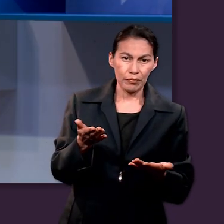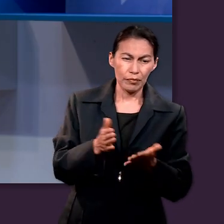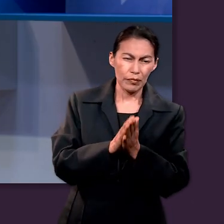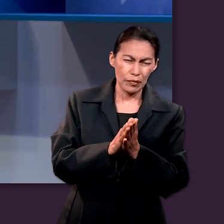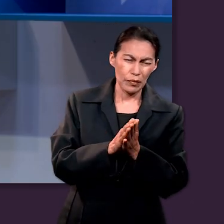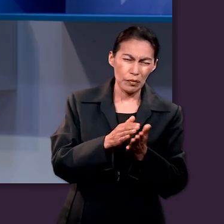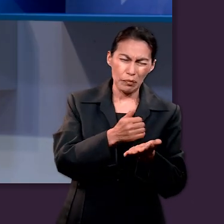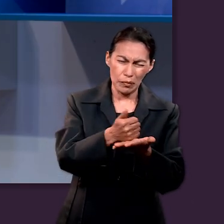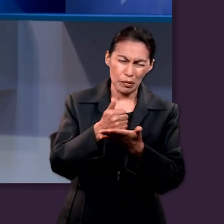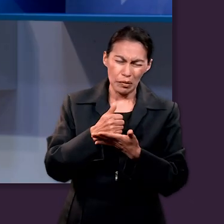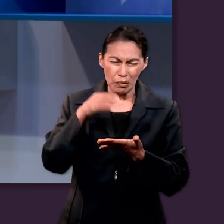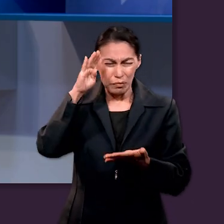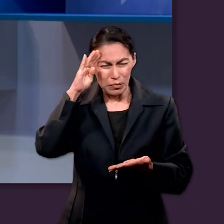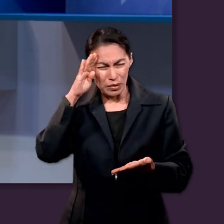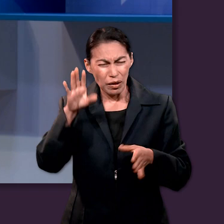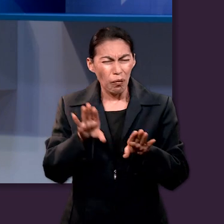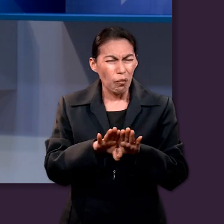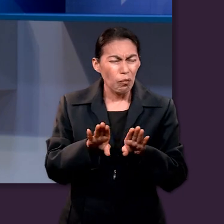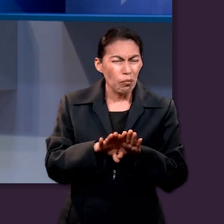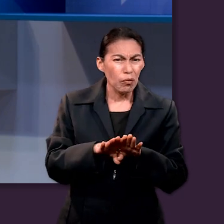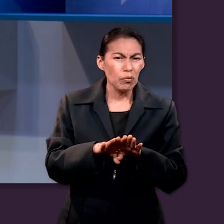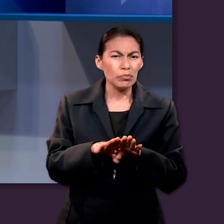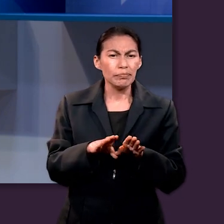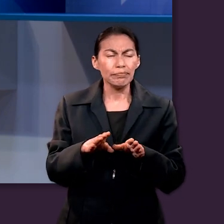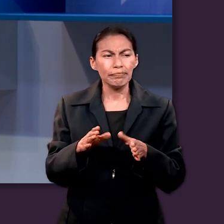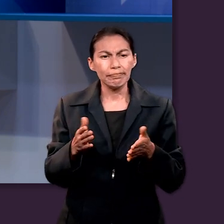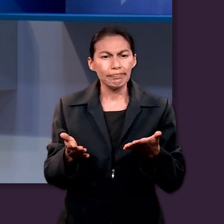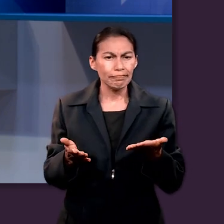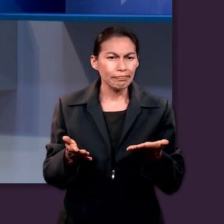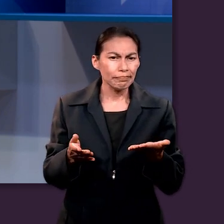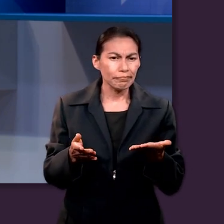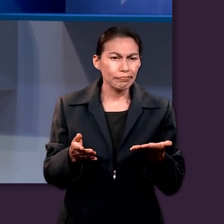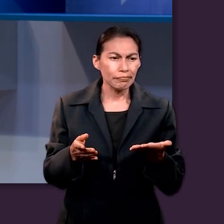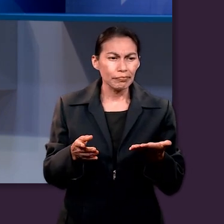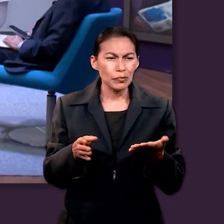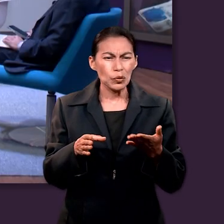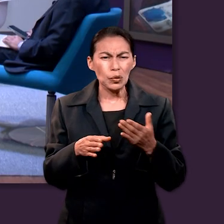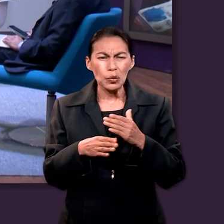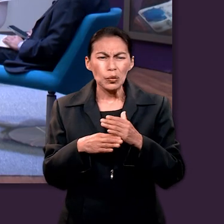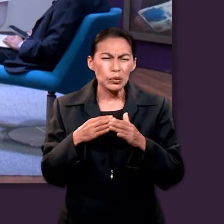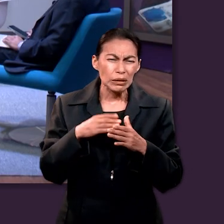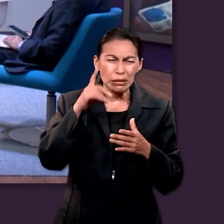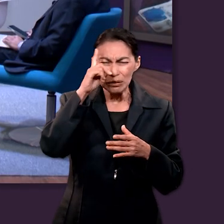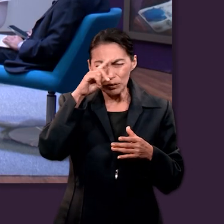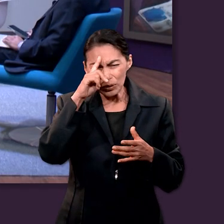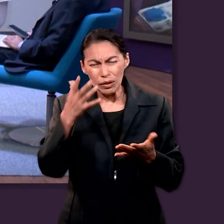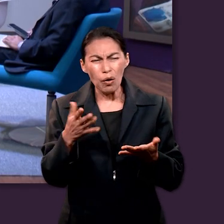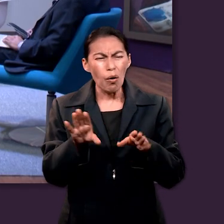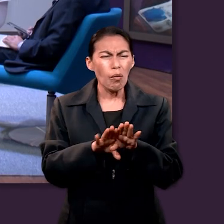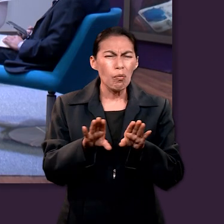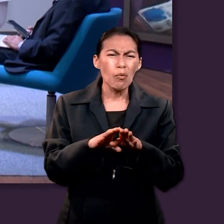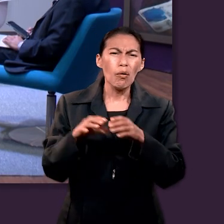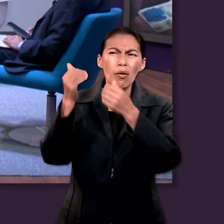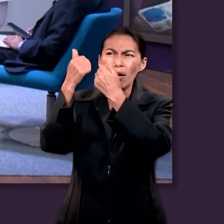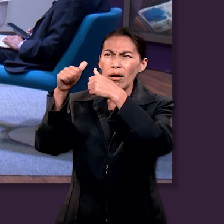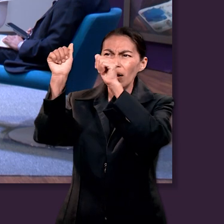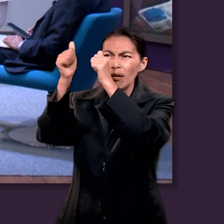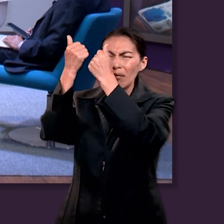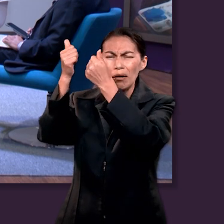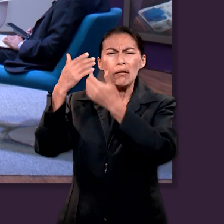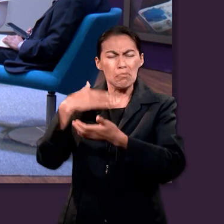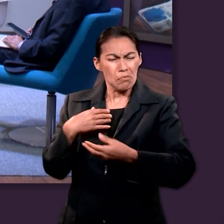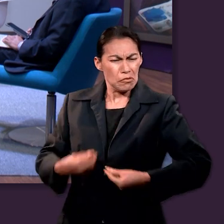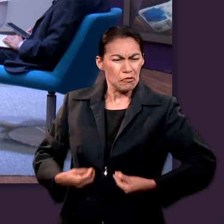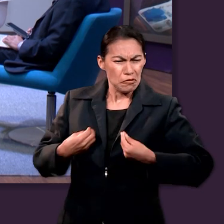quería invitar a que me ayuden a pensar en momentos o sugerencias